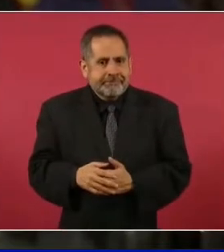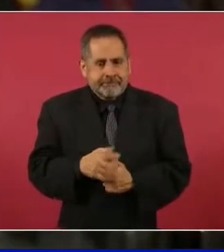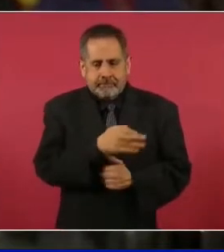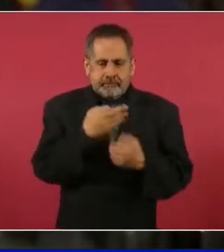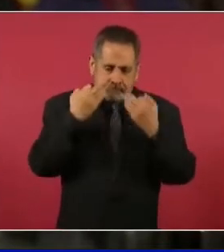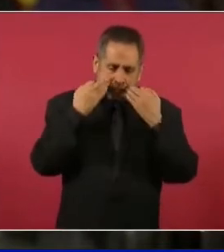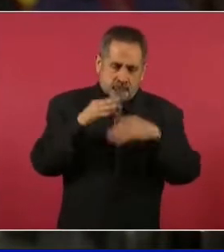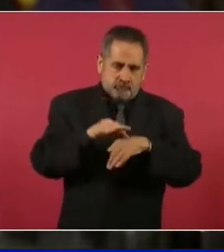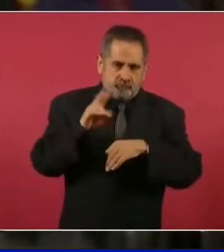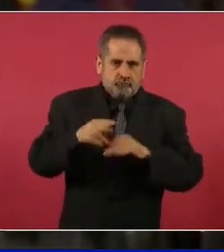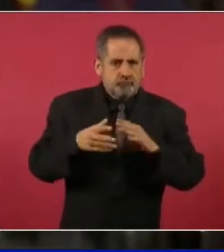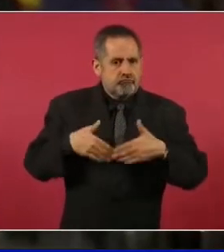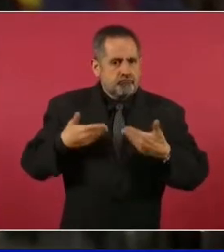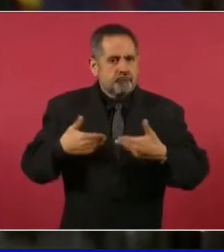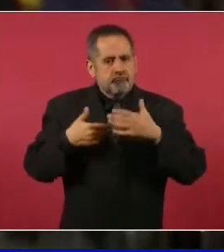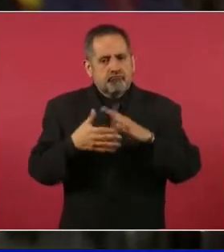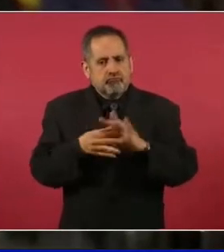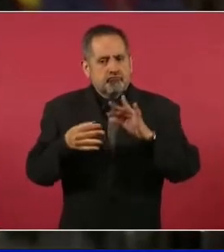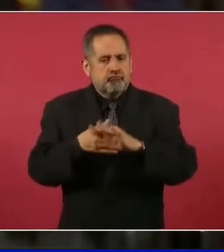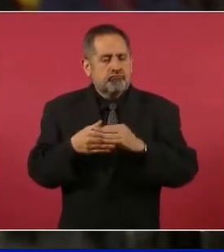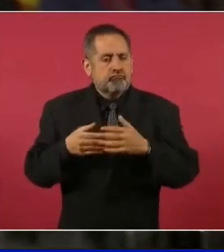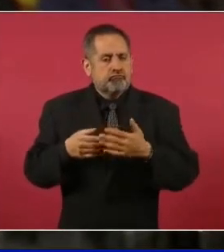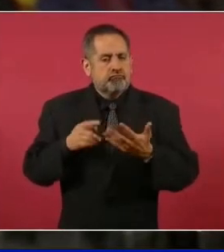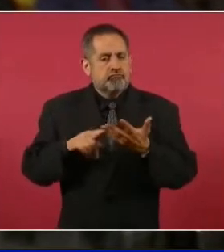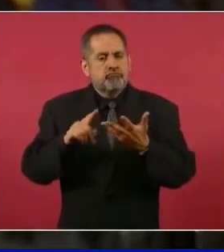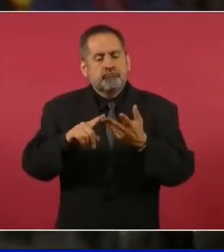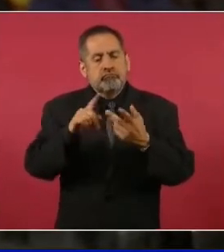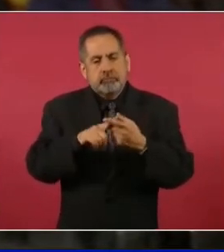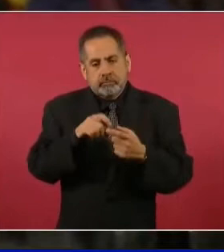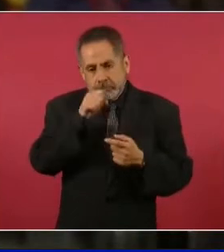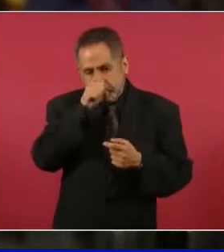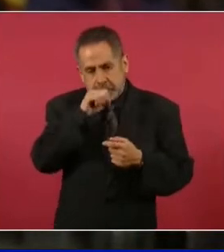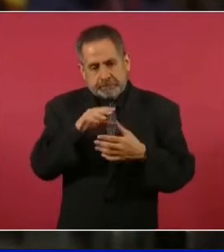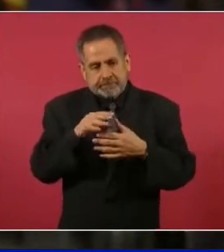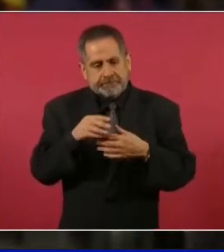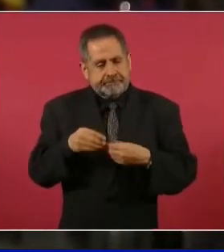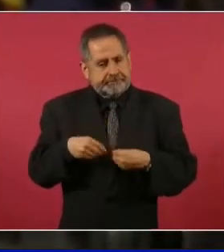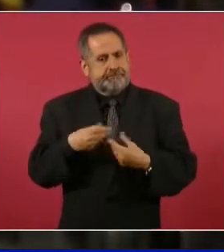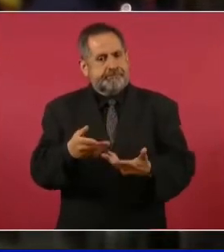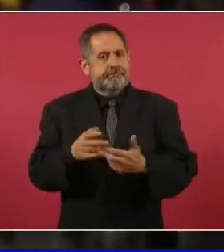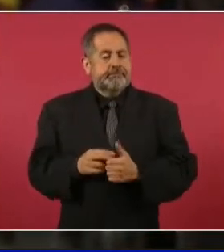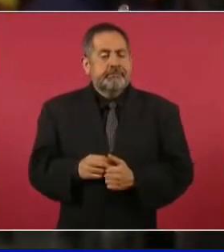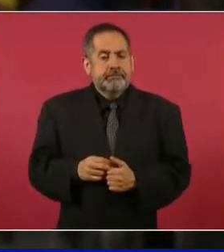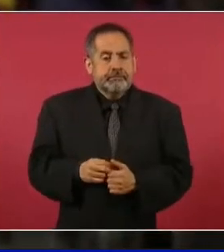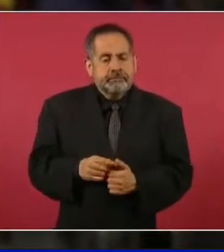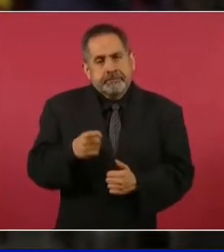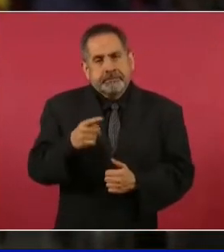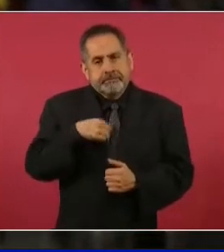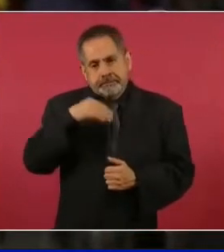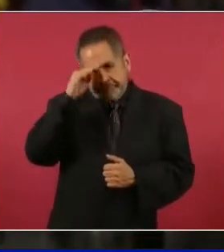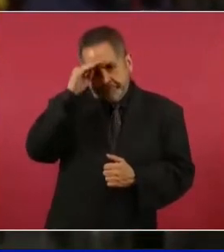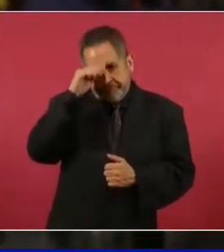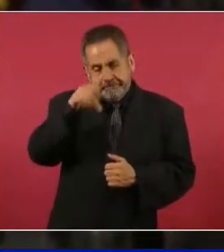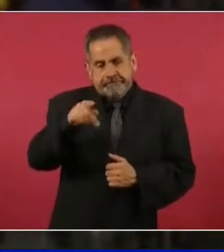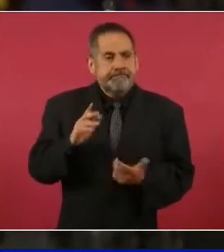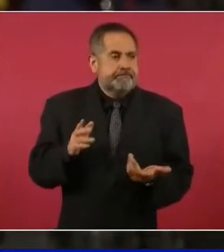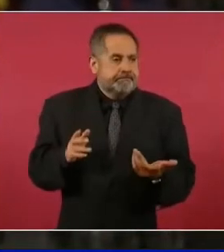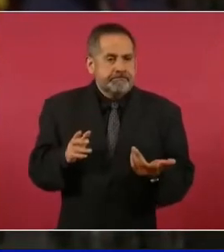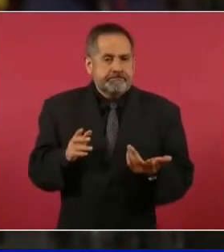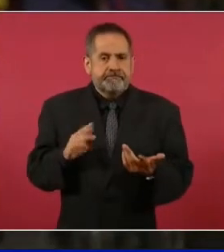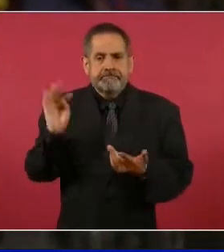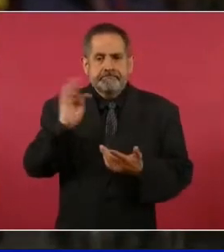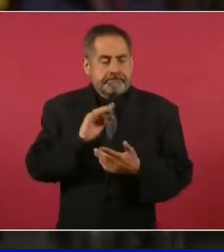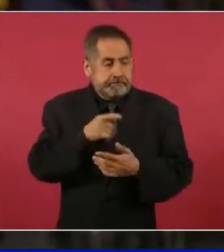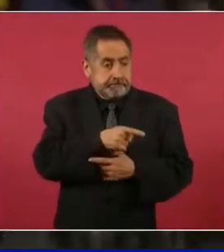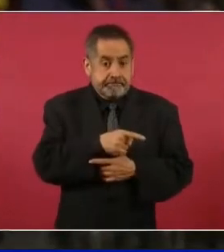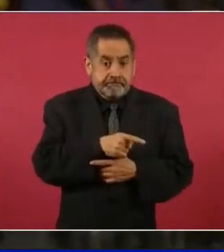queda de que pudieran dar parte de esto que sucedió en aquel momento. El impacto que ustedes encontrarían en todo caso